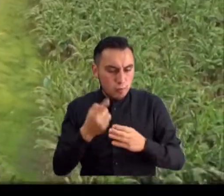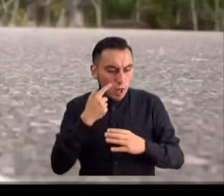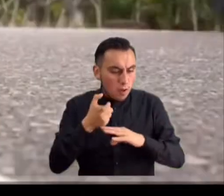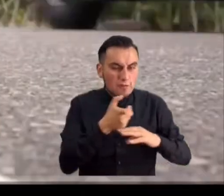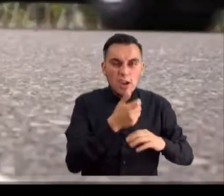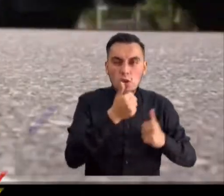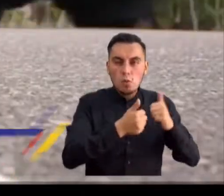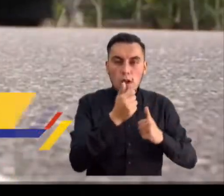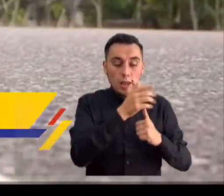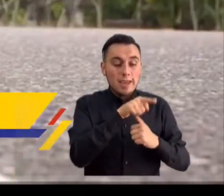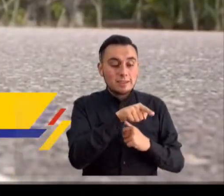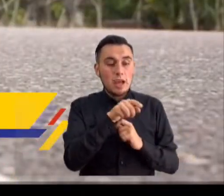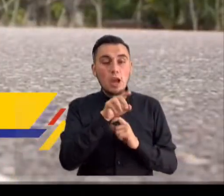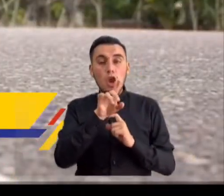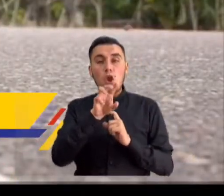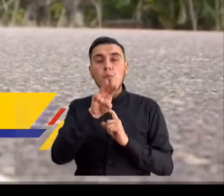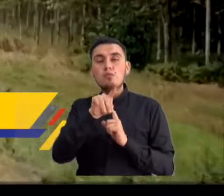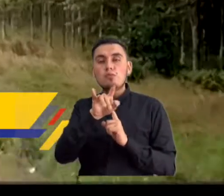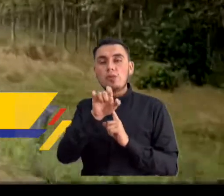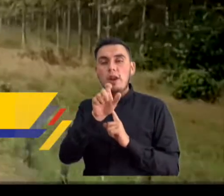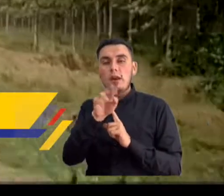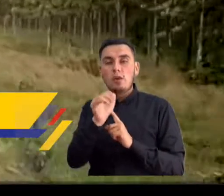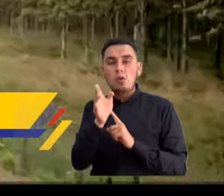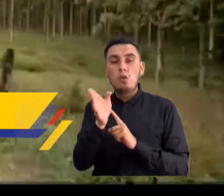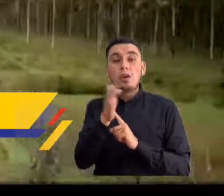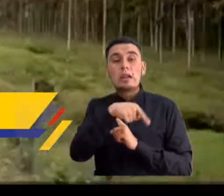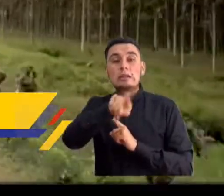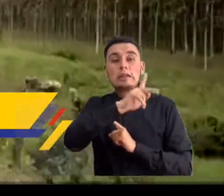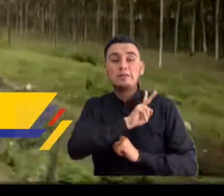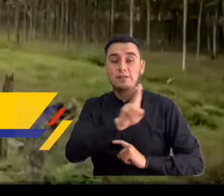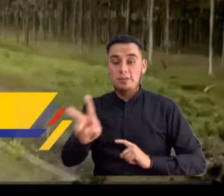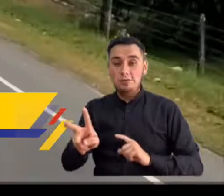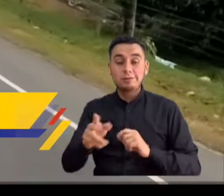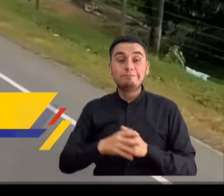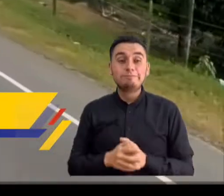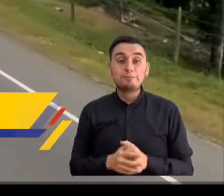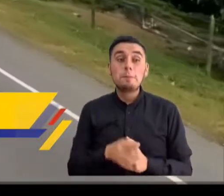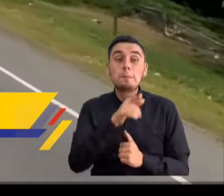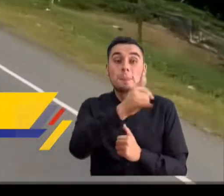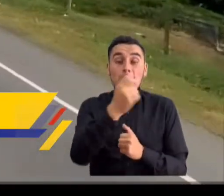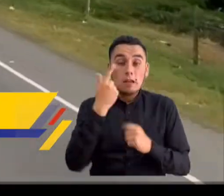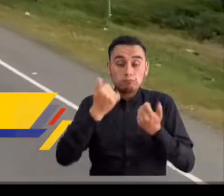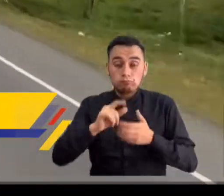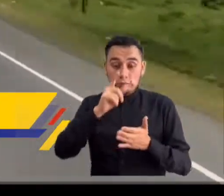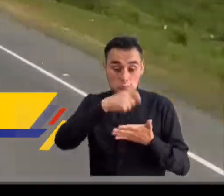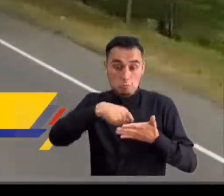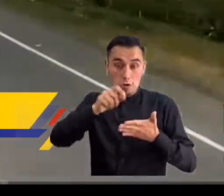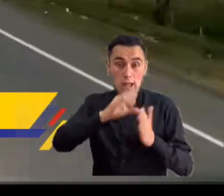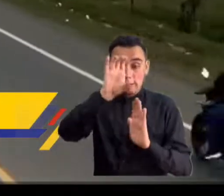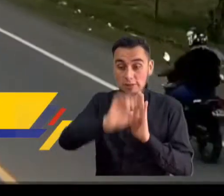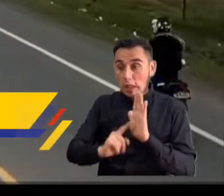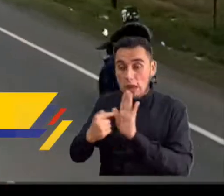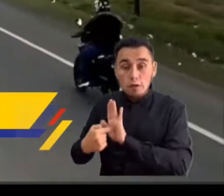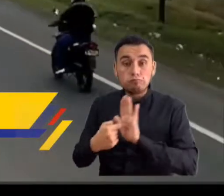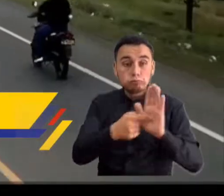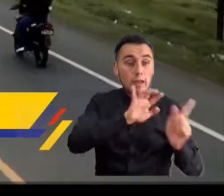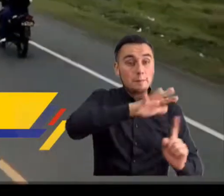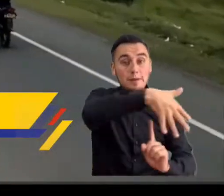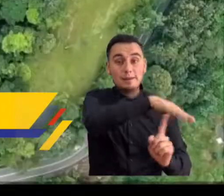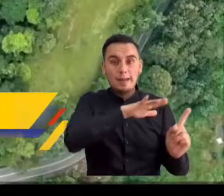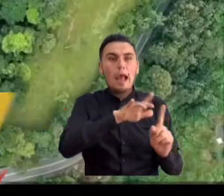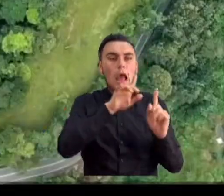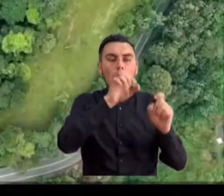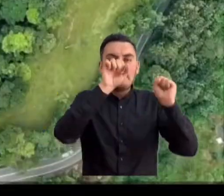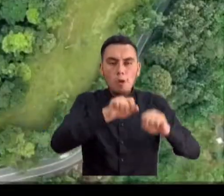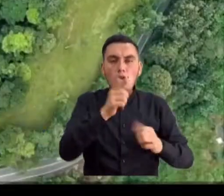participativo es el corredor Mulaló Lobo Guerrero, en el Valle del Cauca, que gracias al otorgamiento de la licencia ambiental,